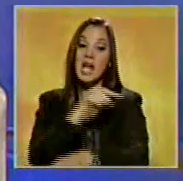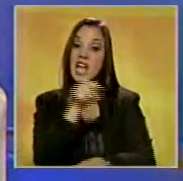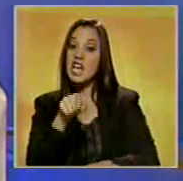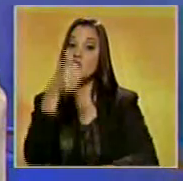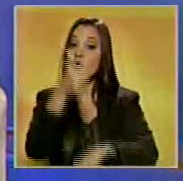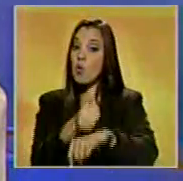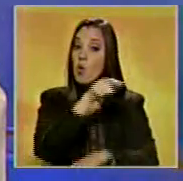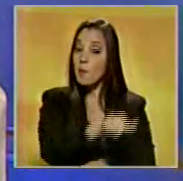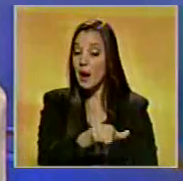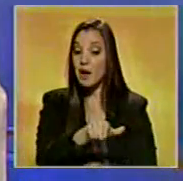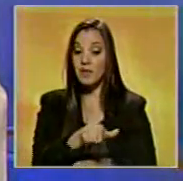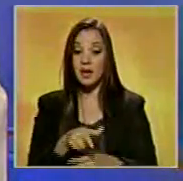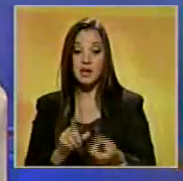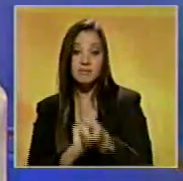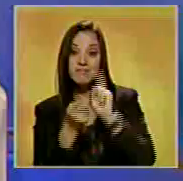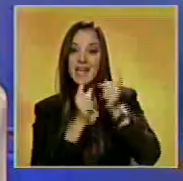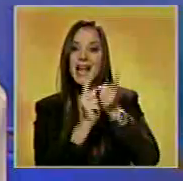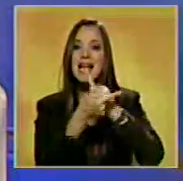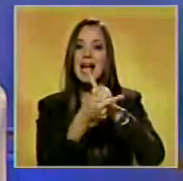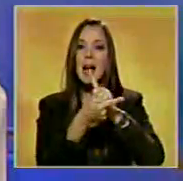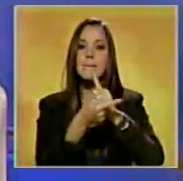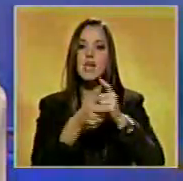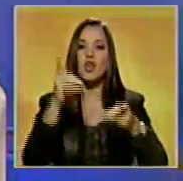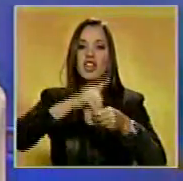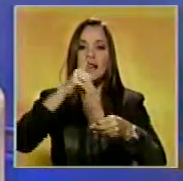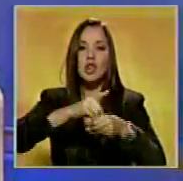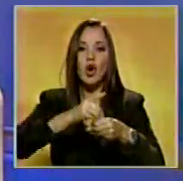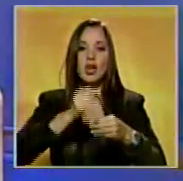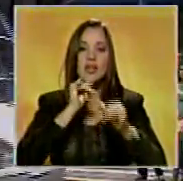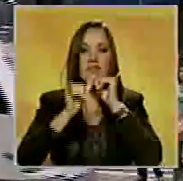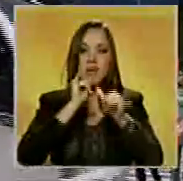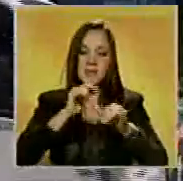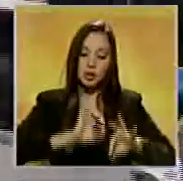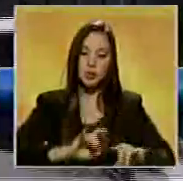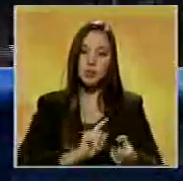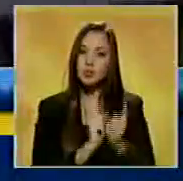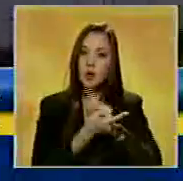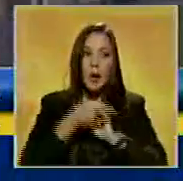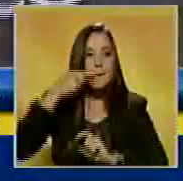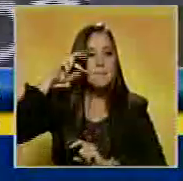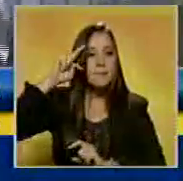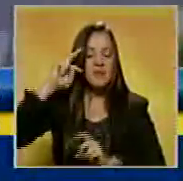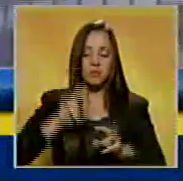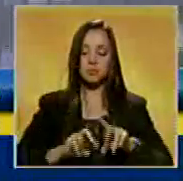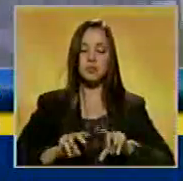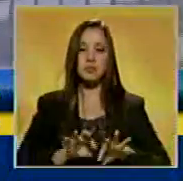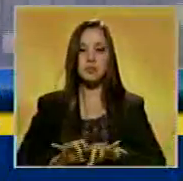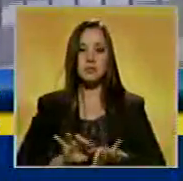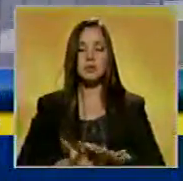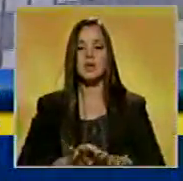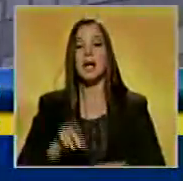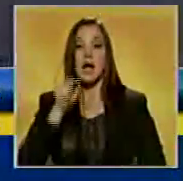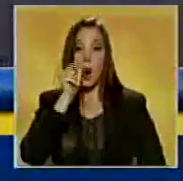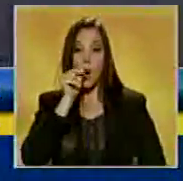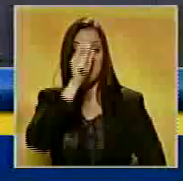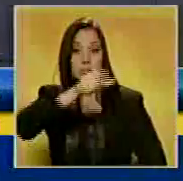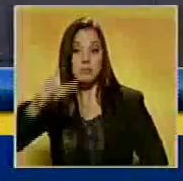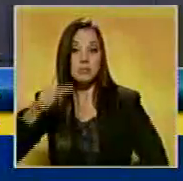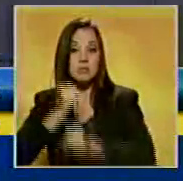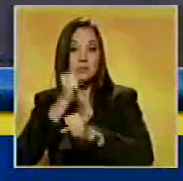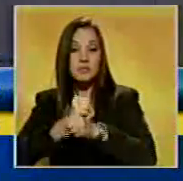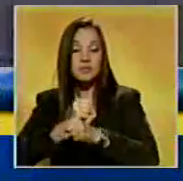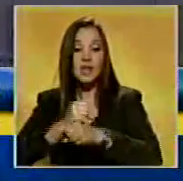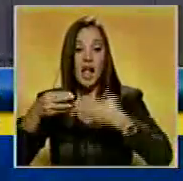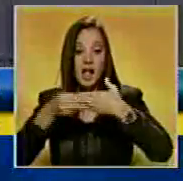presuntamente estar involucrados en irregularidades dentro de ese organismo. De acuerdo con la investigación preliminar, los funcionarios del CENCOEX